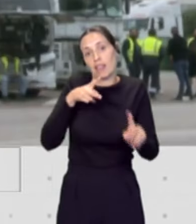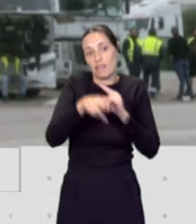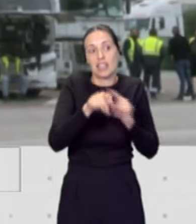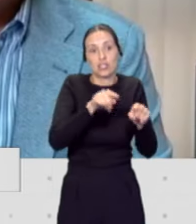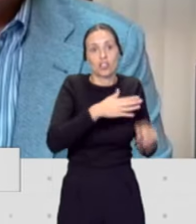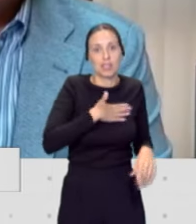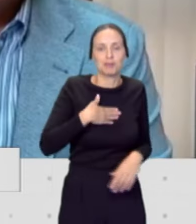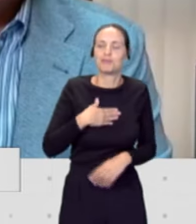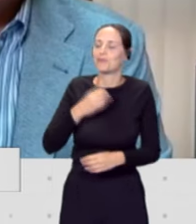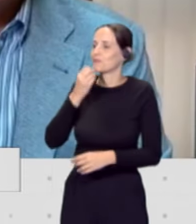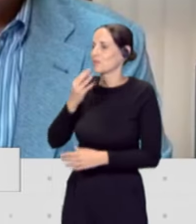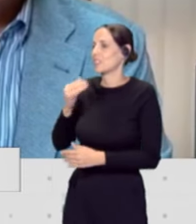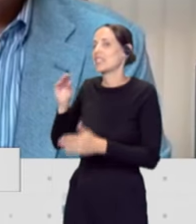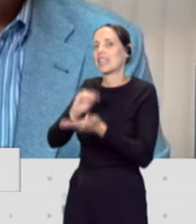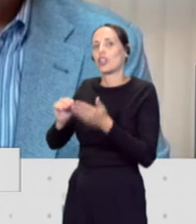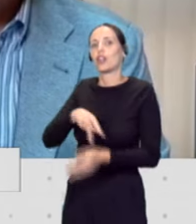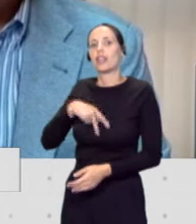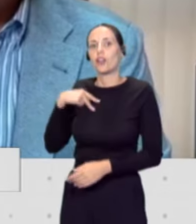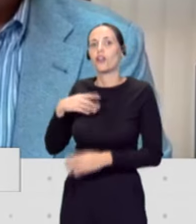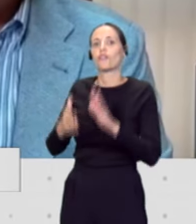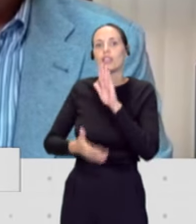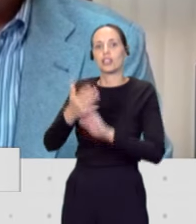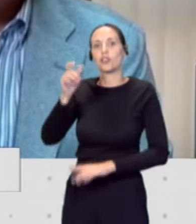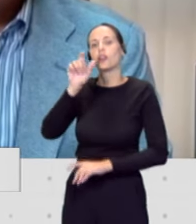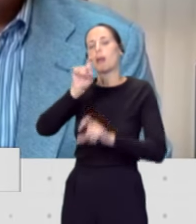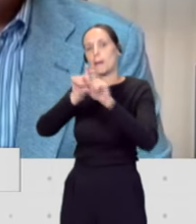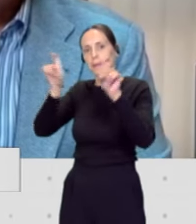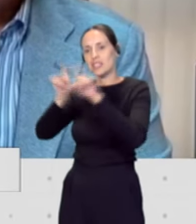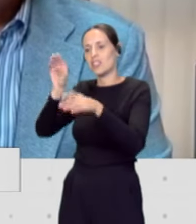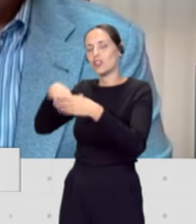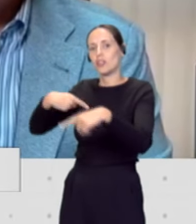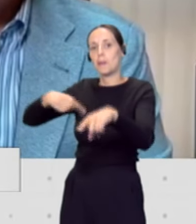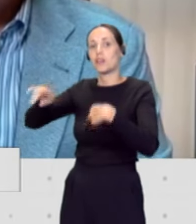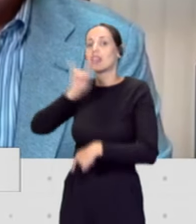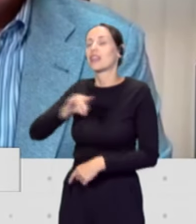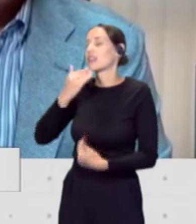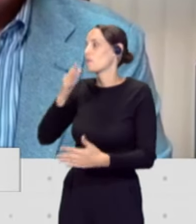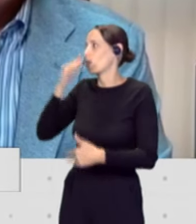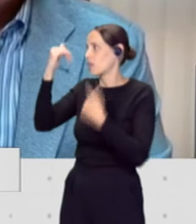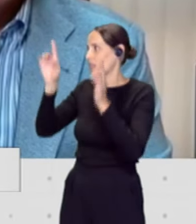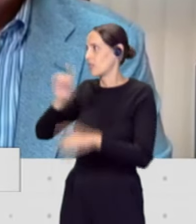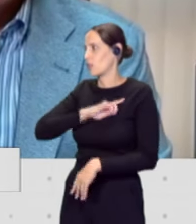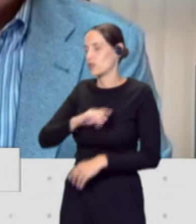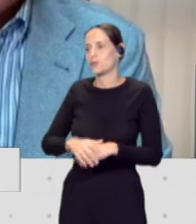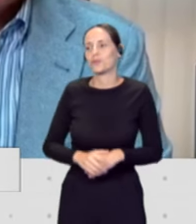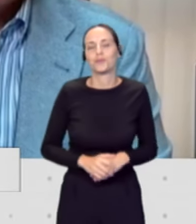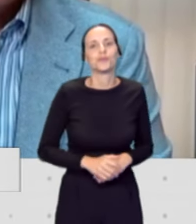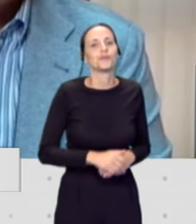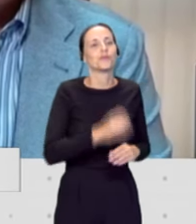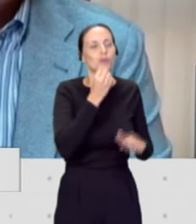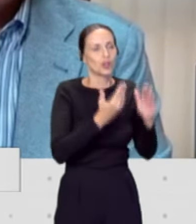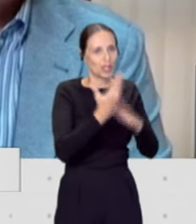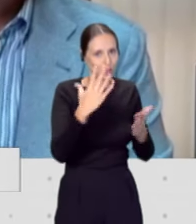Pues José Ángel Hernández, Secretario General de la Federación de Empresas del Transporte de Canarias, muchísimas gracias por atendernos en Buenos Días, Canarias. Muy buenos días a